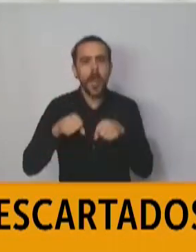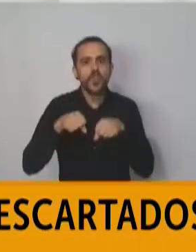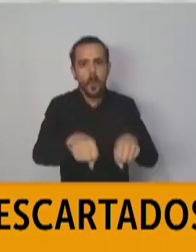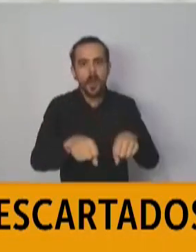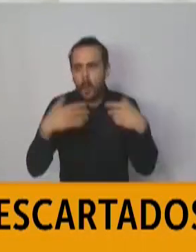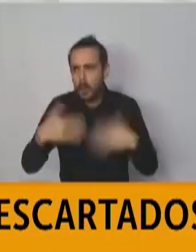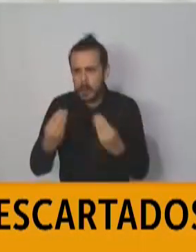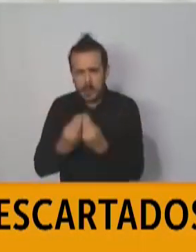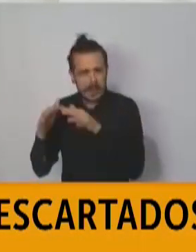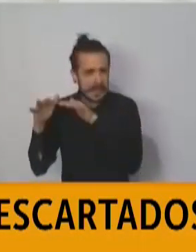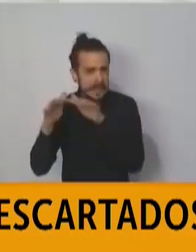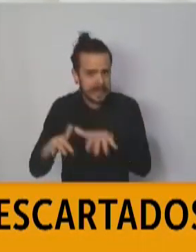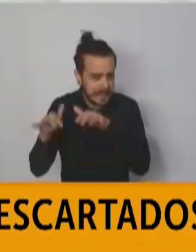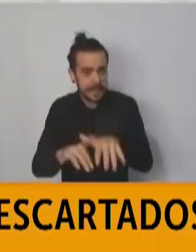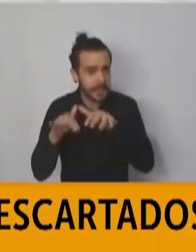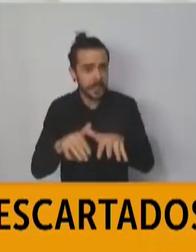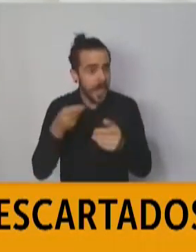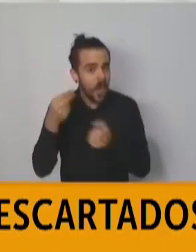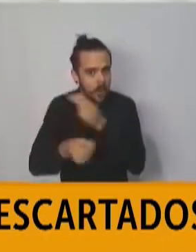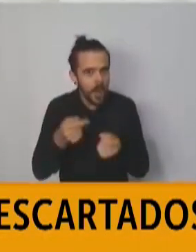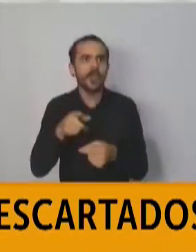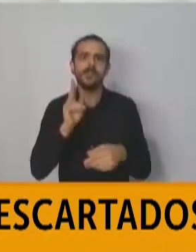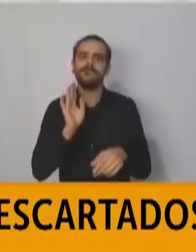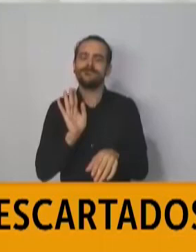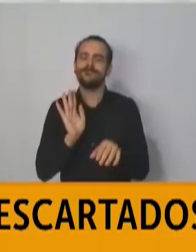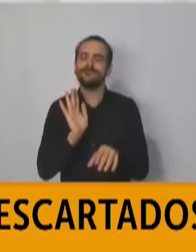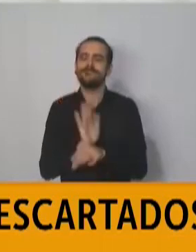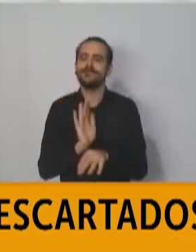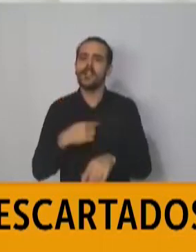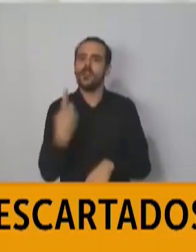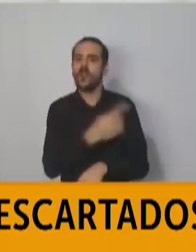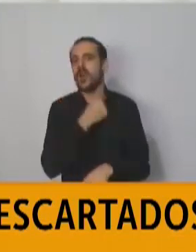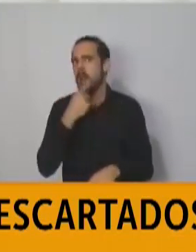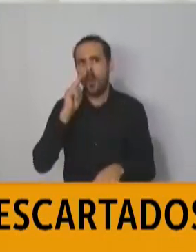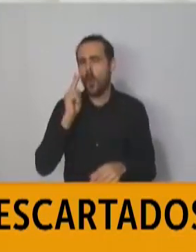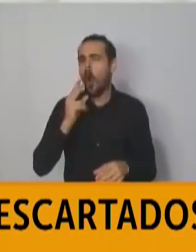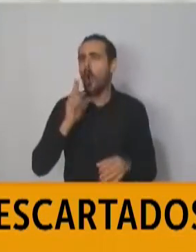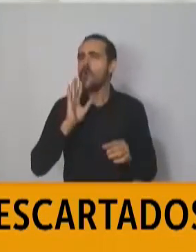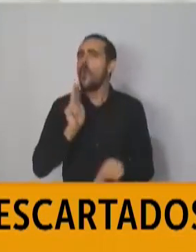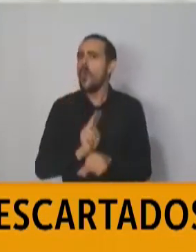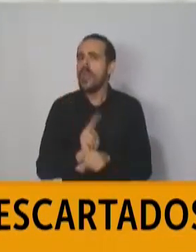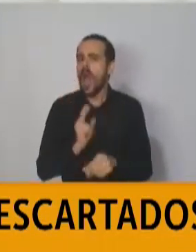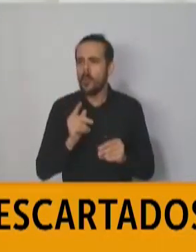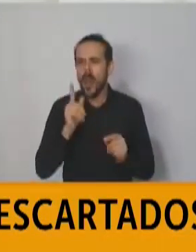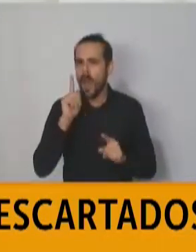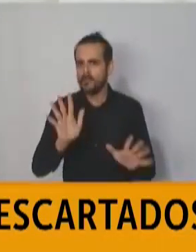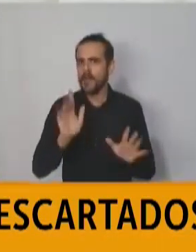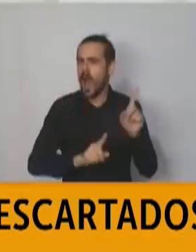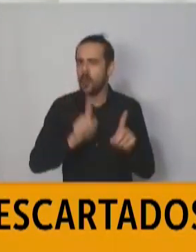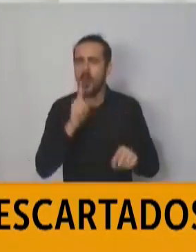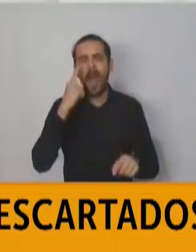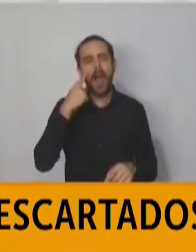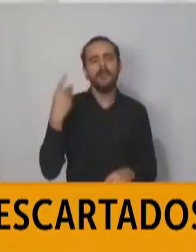una oportunidad para que algunos pocos pero muy malos ciudadanos se aprovechen de las